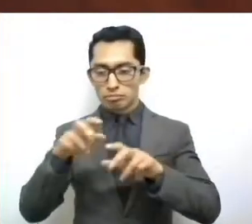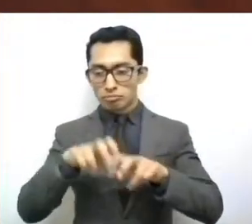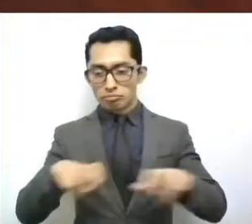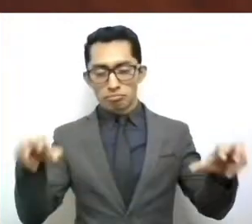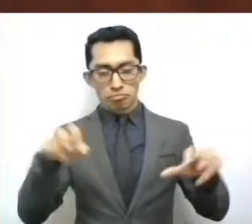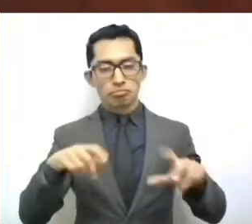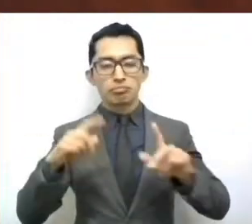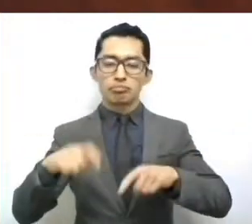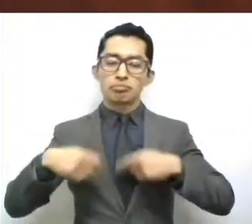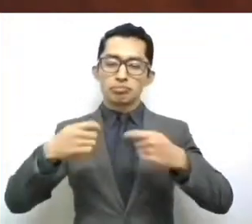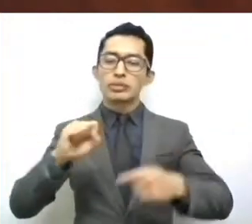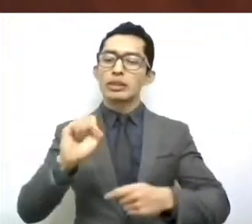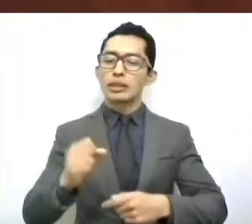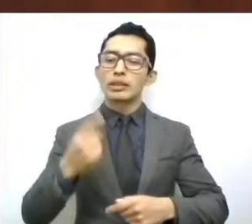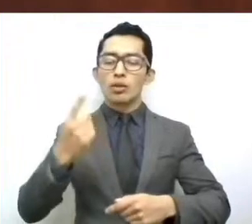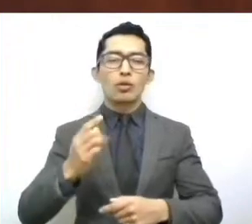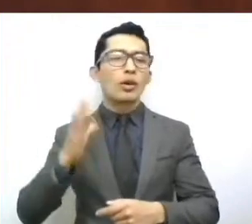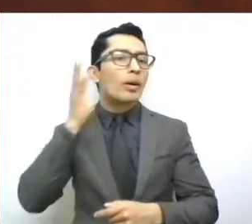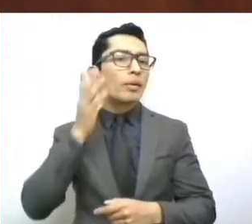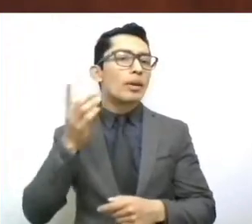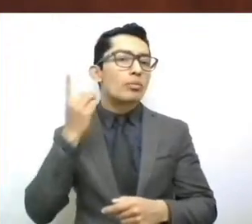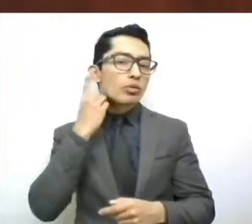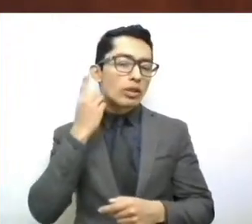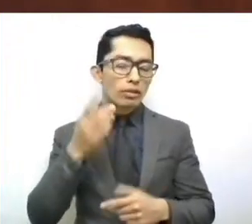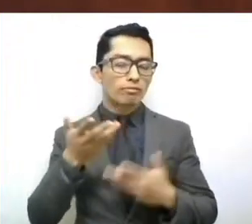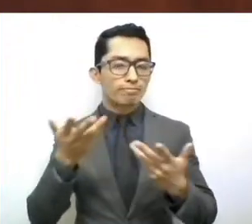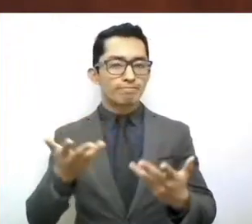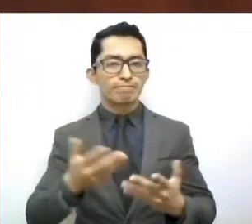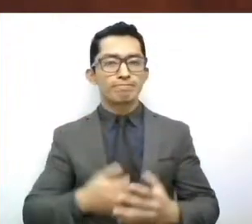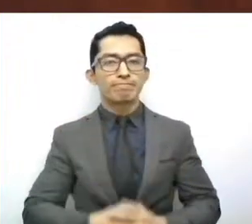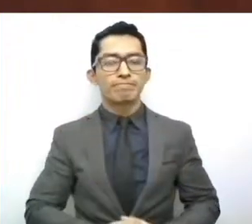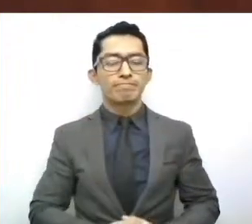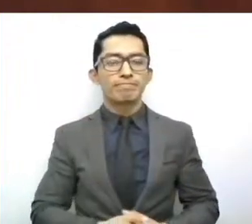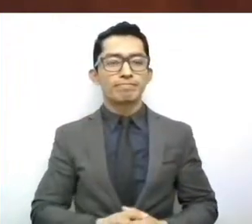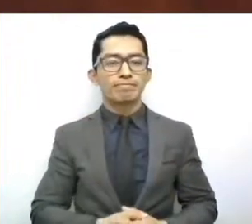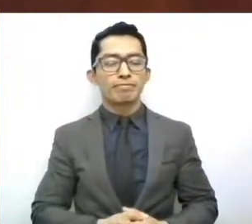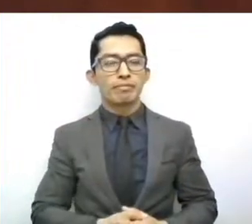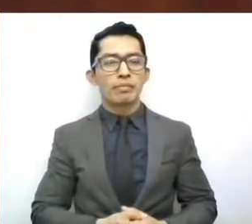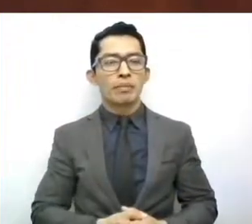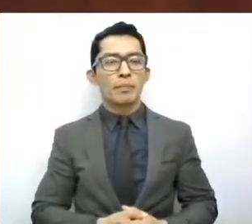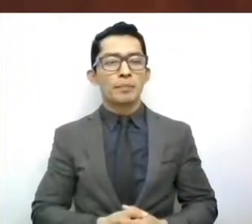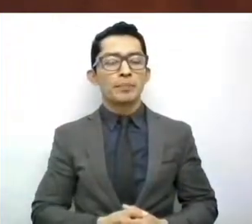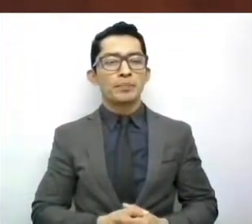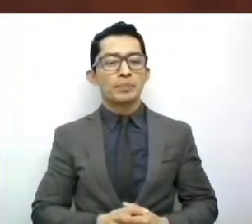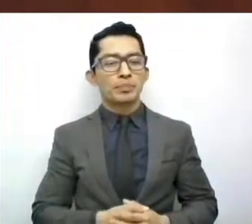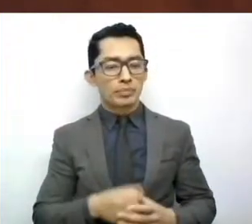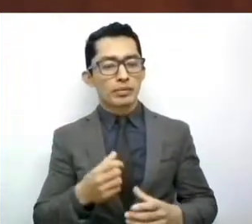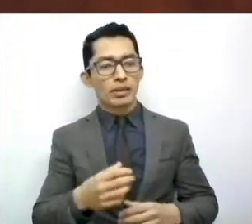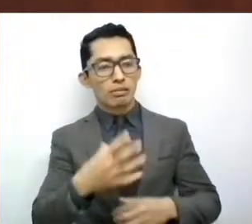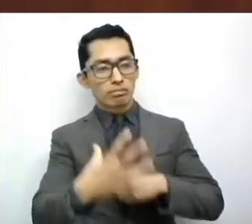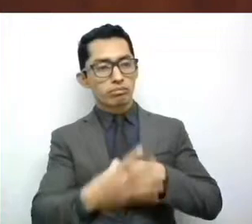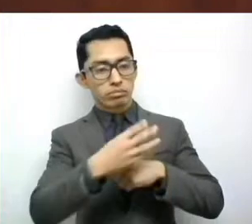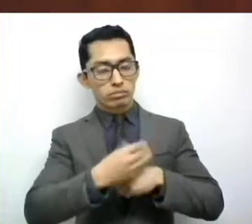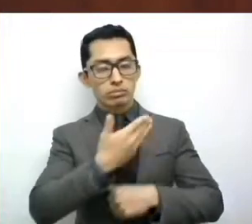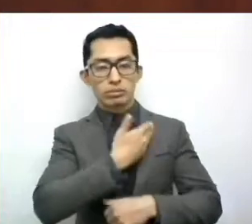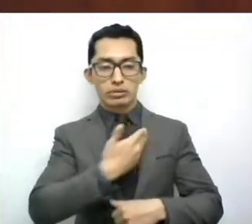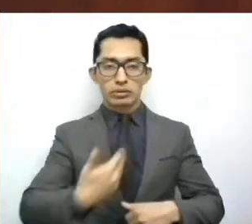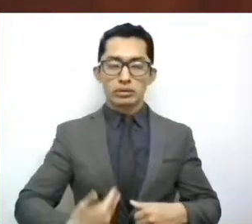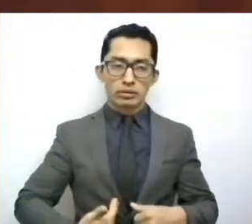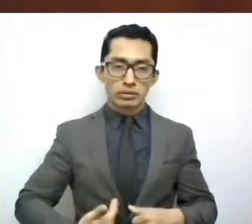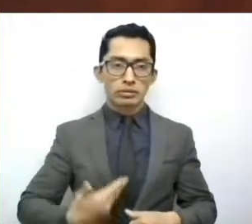legislatura, con el permiso de la presidencia del